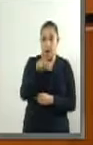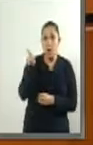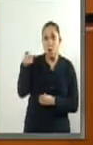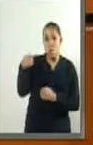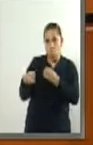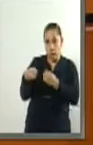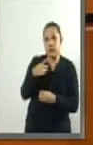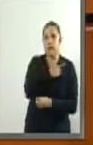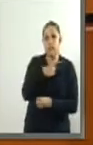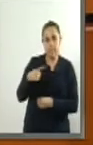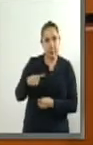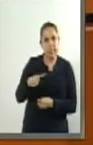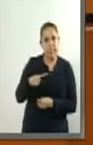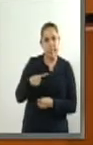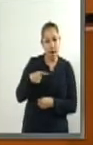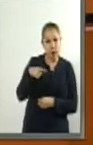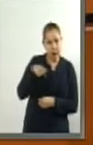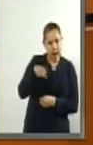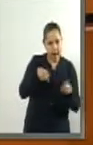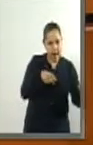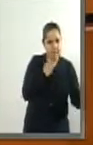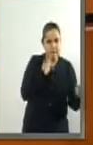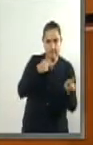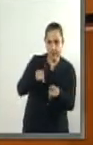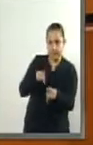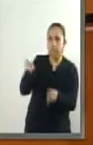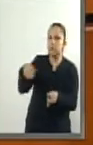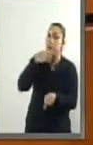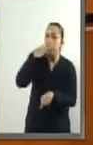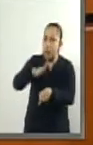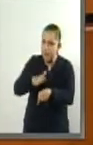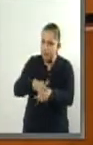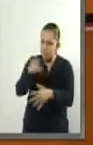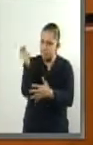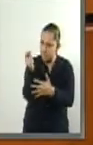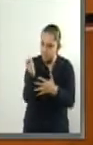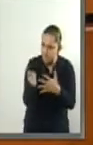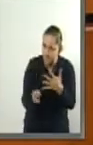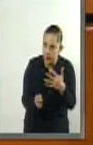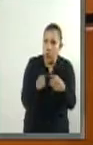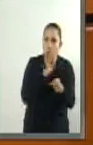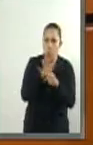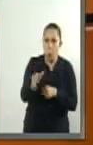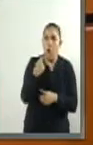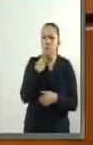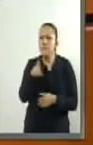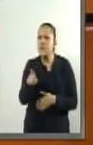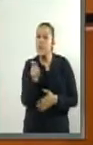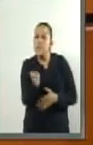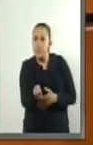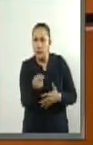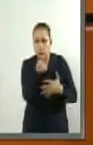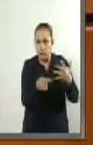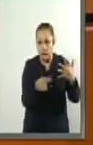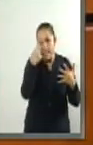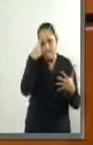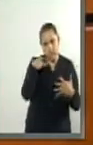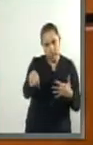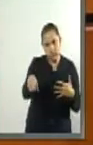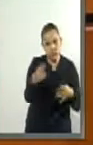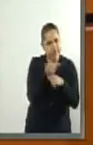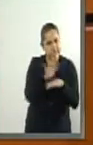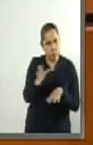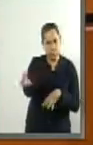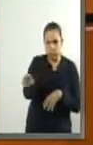demandada para que manifieste lo que en derecho corresponda y se deberá dotar a las partes del recurso de